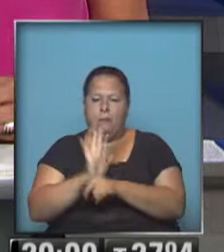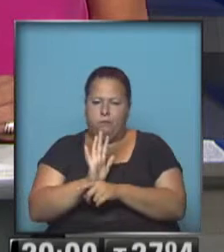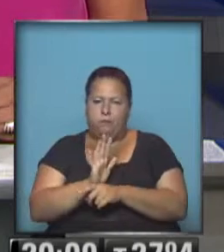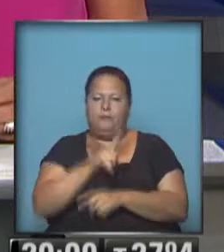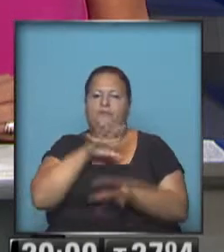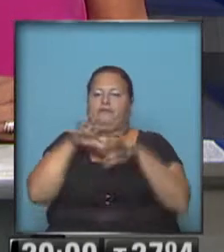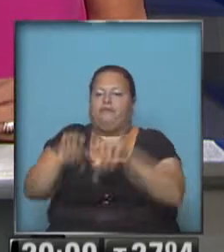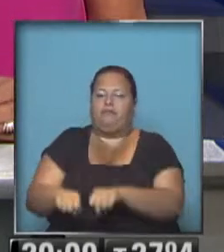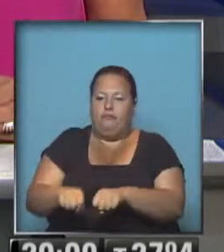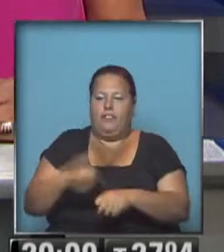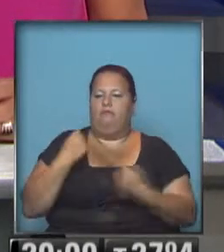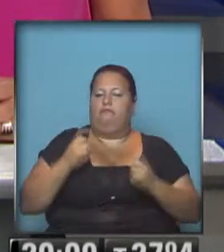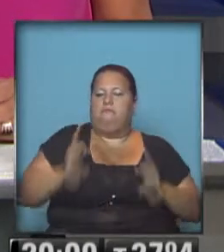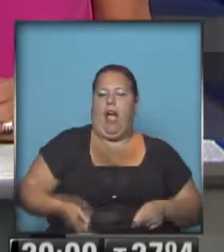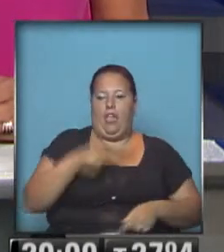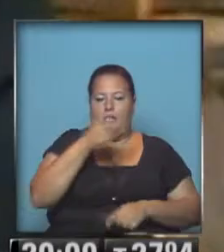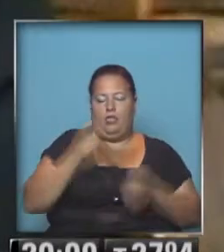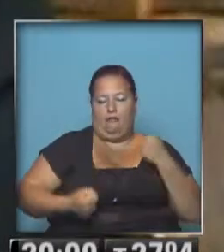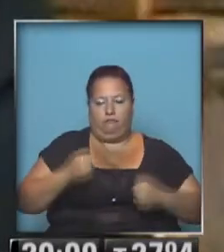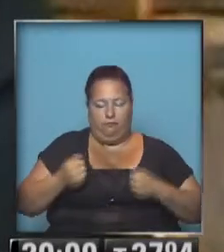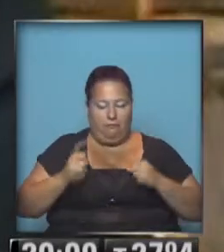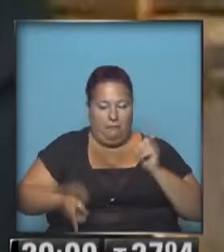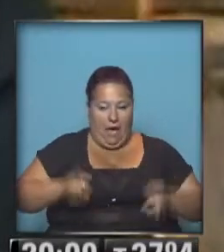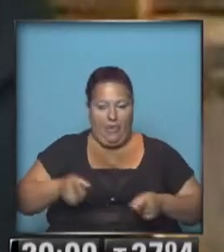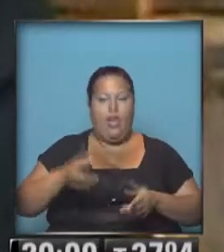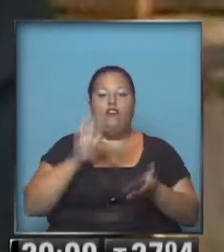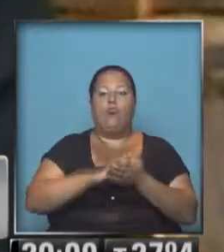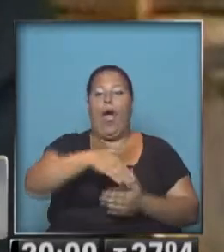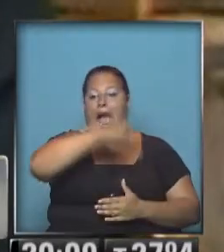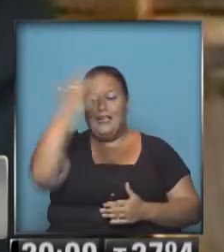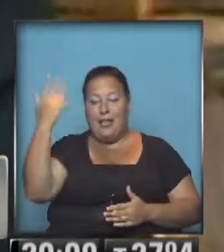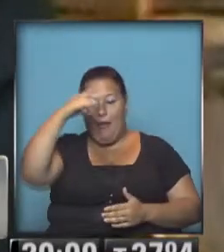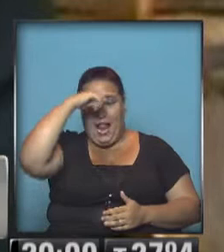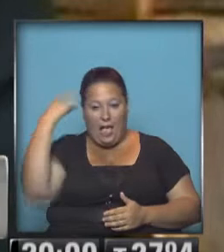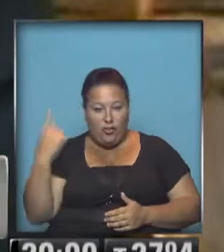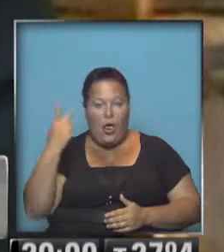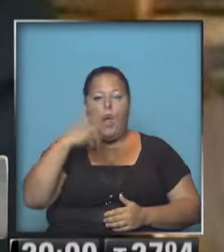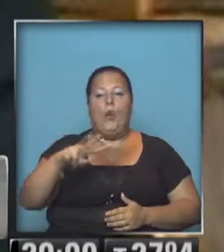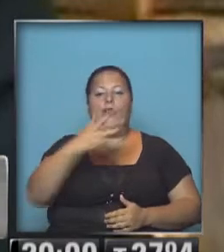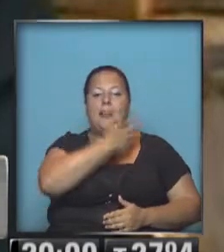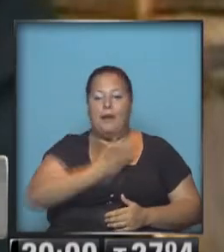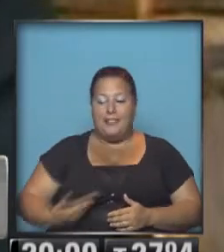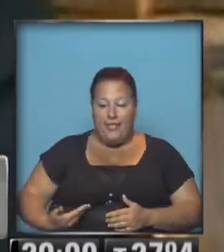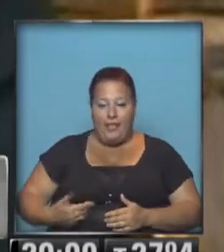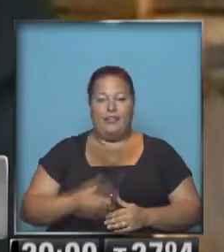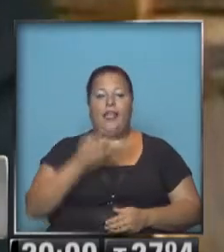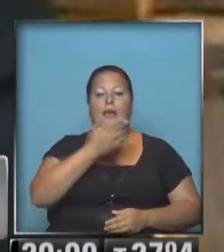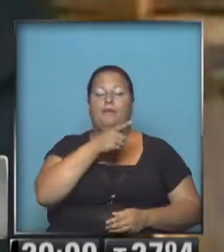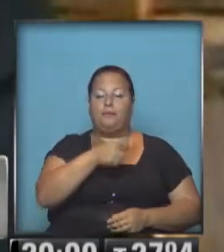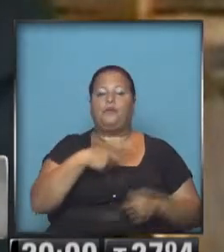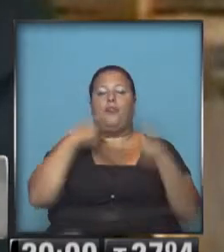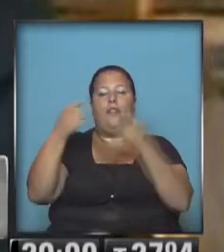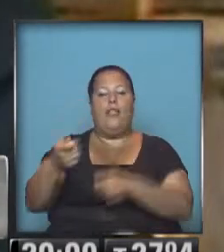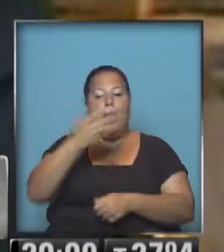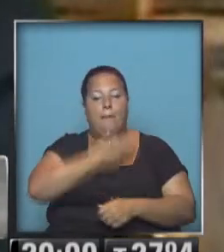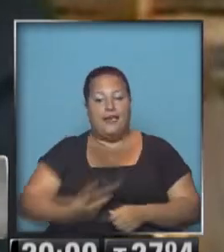intervención imperialista. En la sesión de la Asamblea Nacional, el vicepresidente ejecutivo le va a entregar al